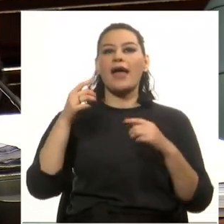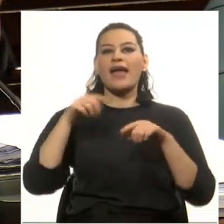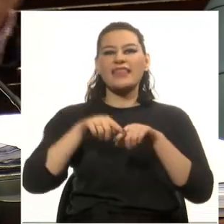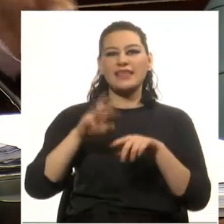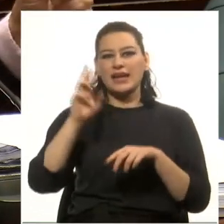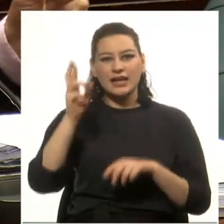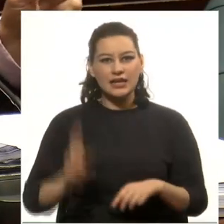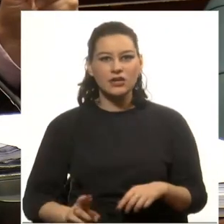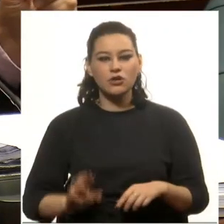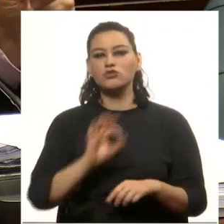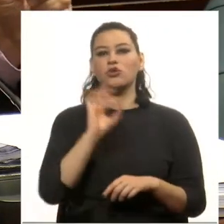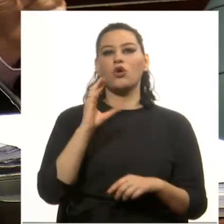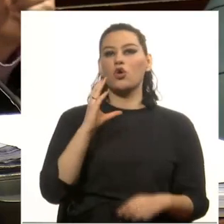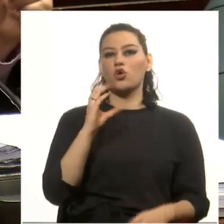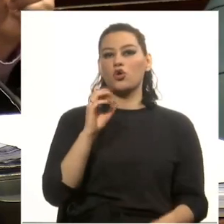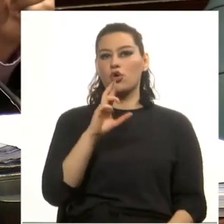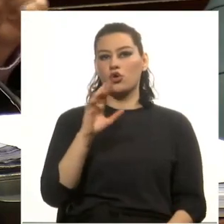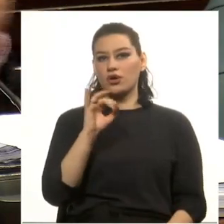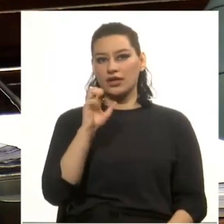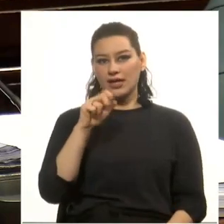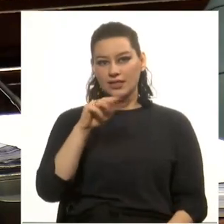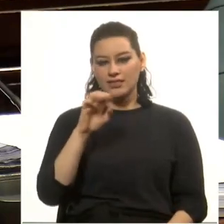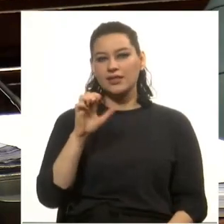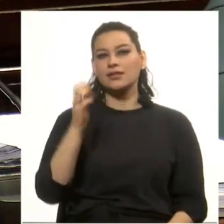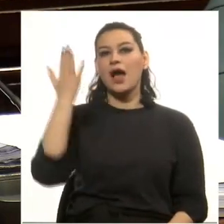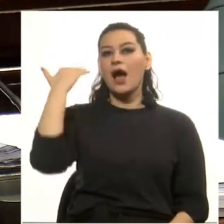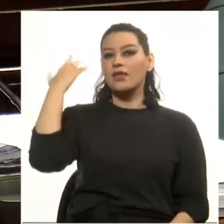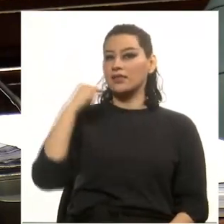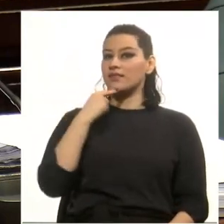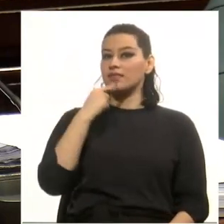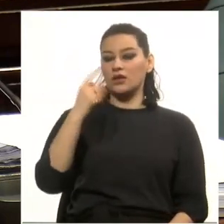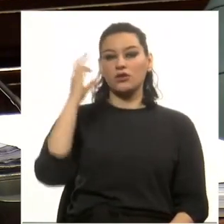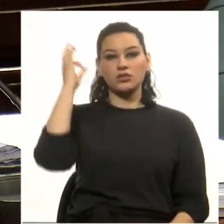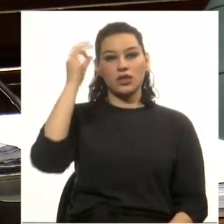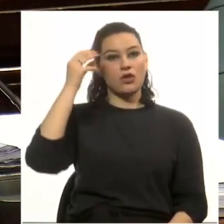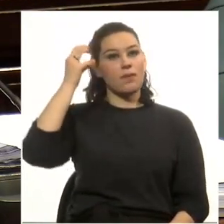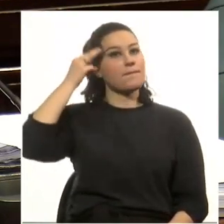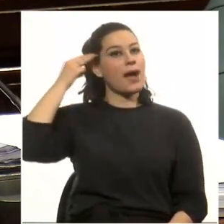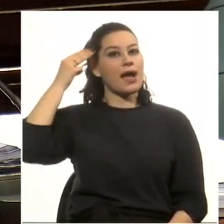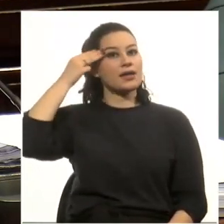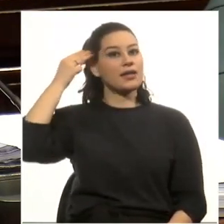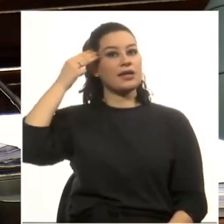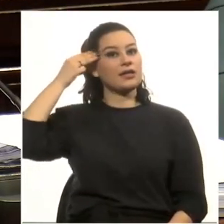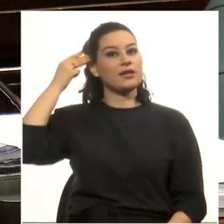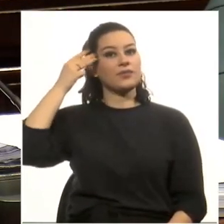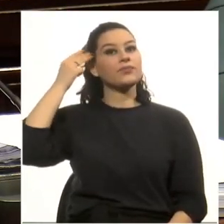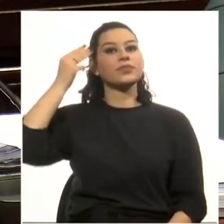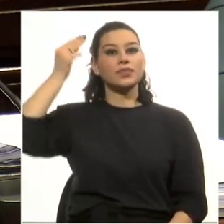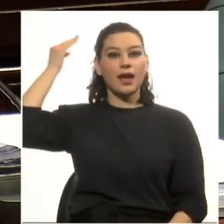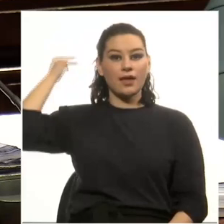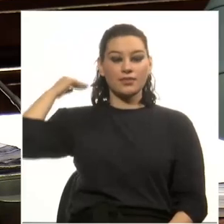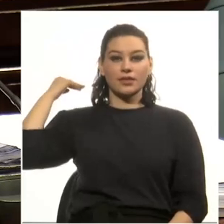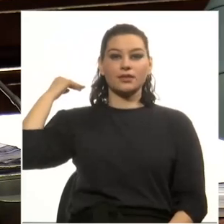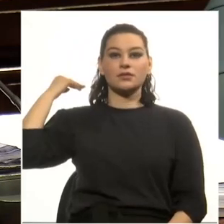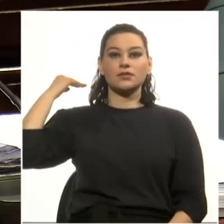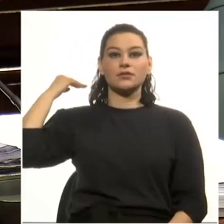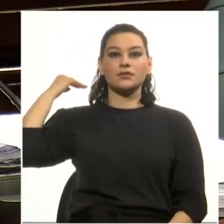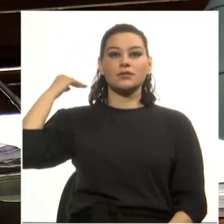estaba Corrientes, que como bien dijo el Senador Manini en anterior oportunidad,